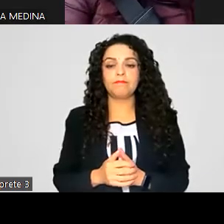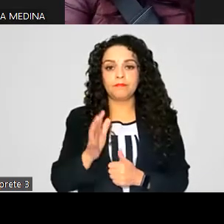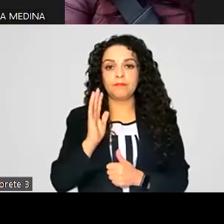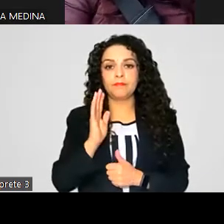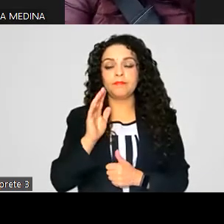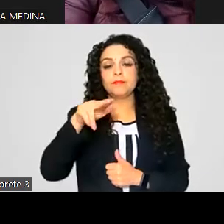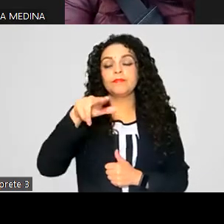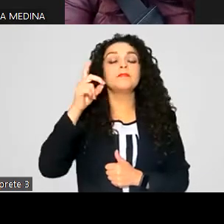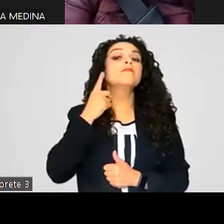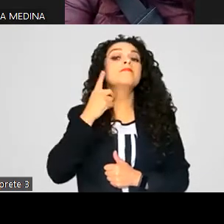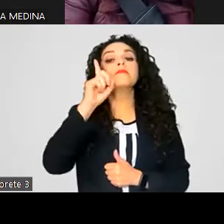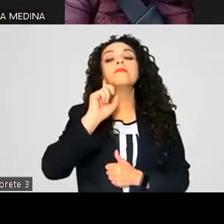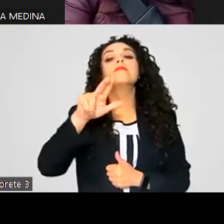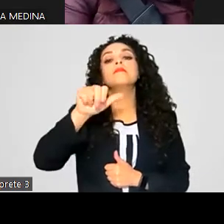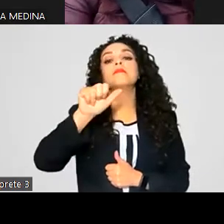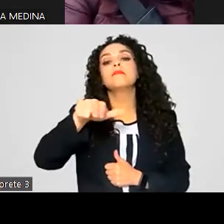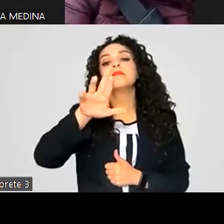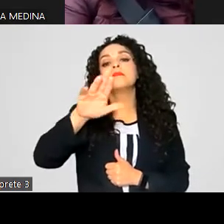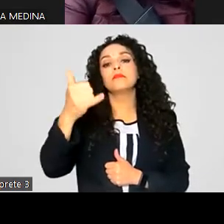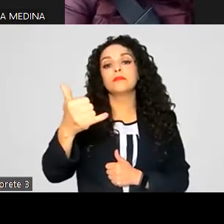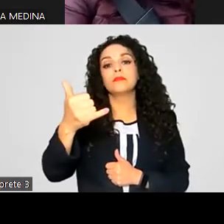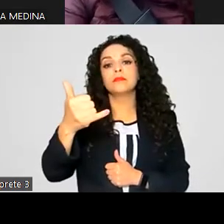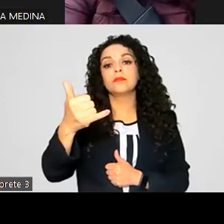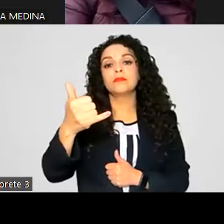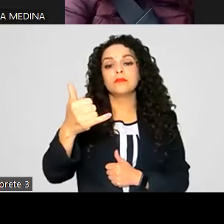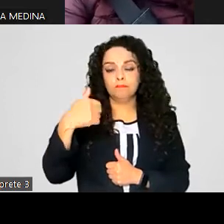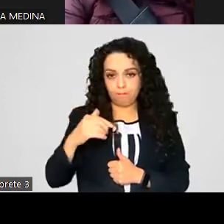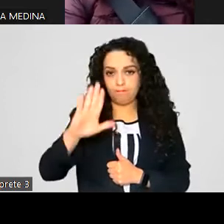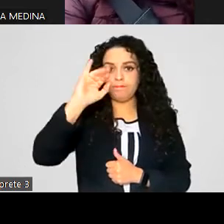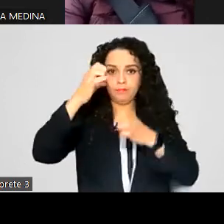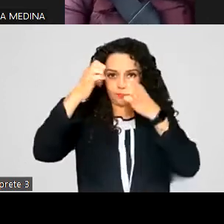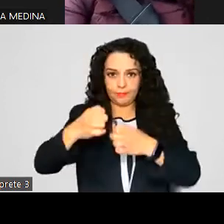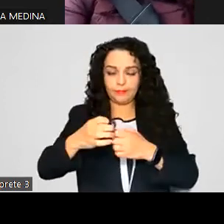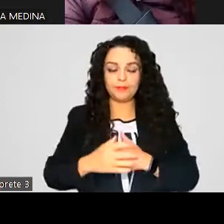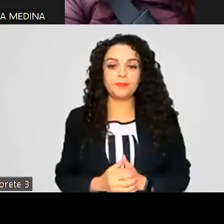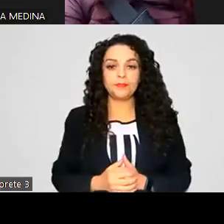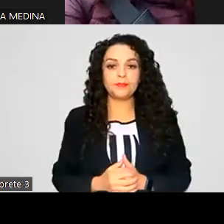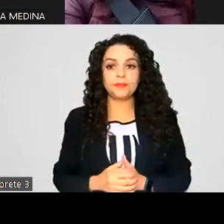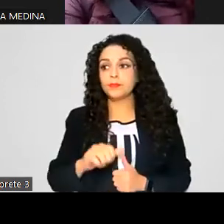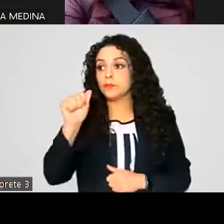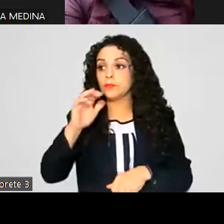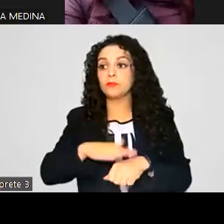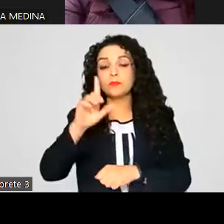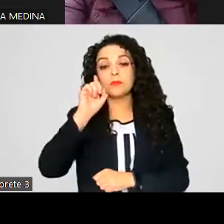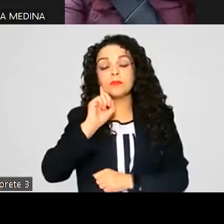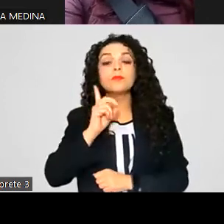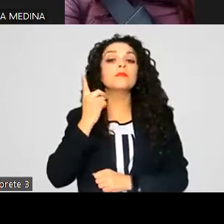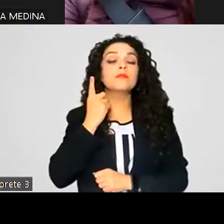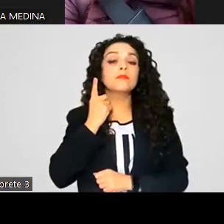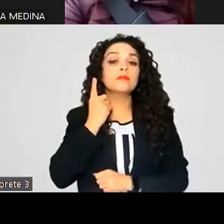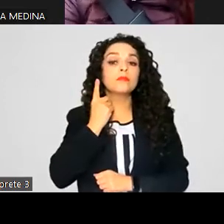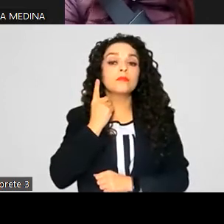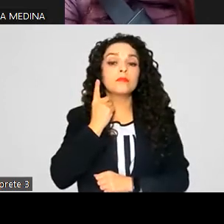Nancy. Sí, Nancy Núñez presente, Yaka. ¿Alguna diputada que haya